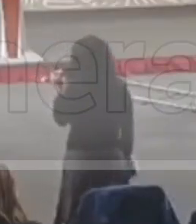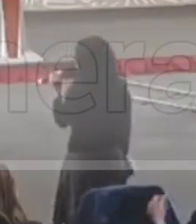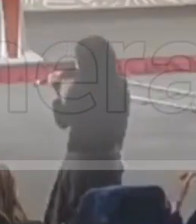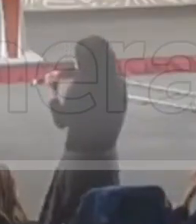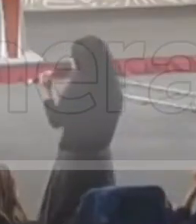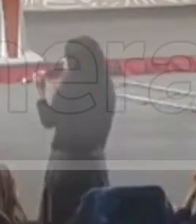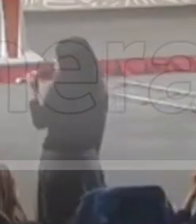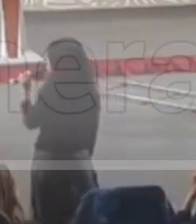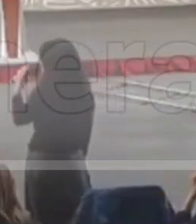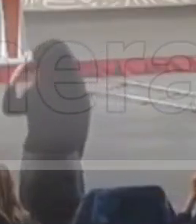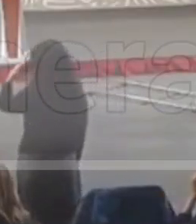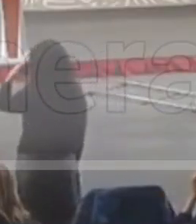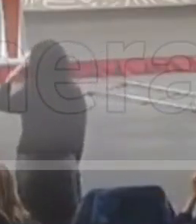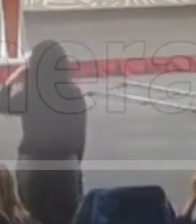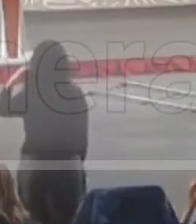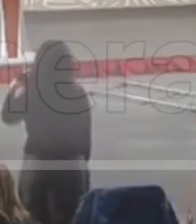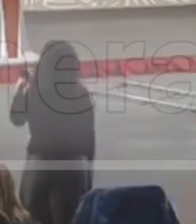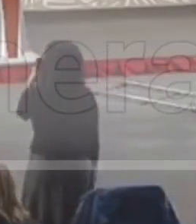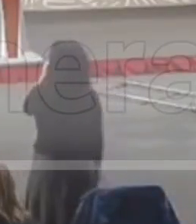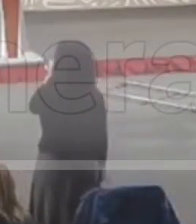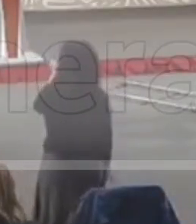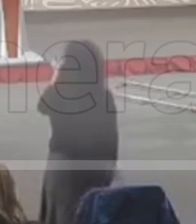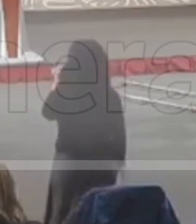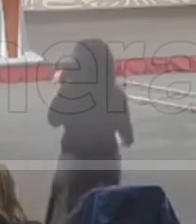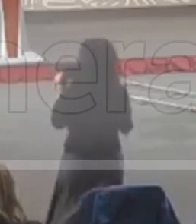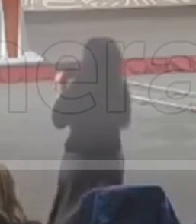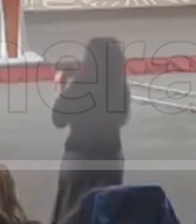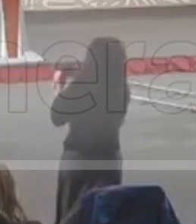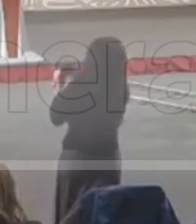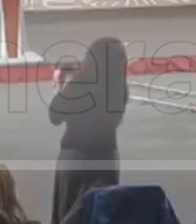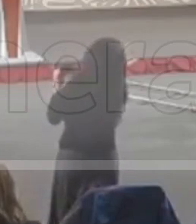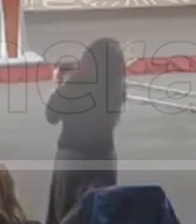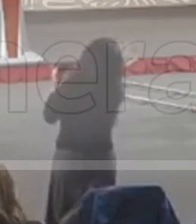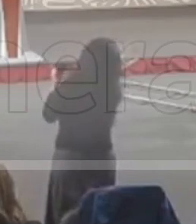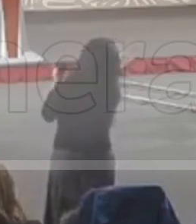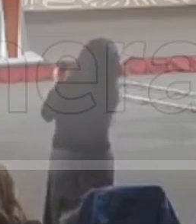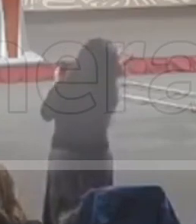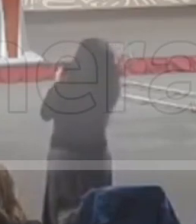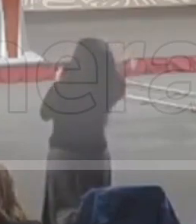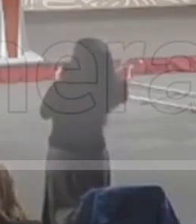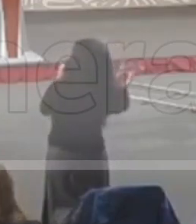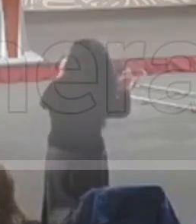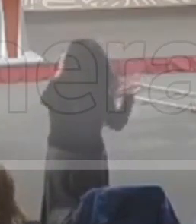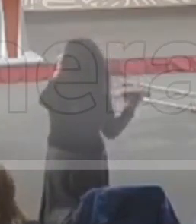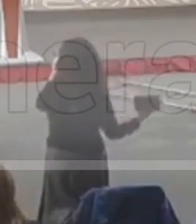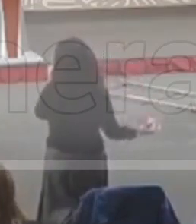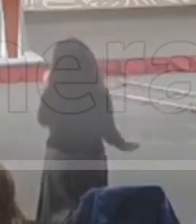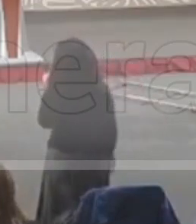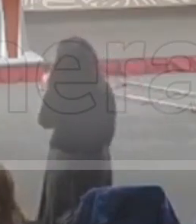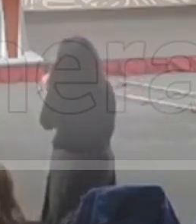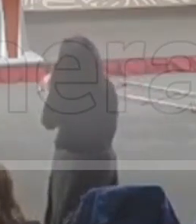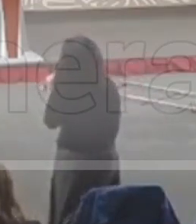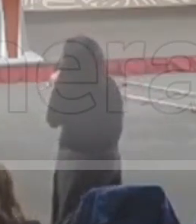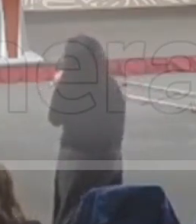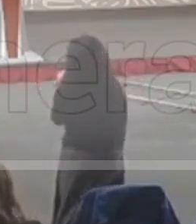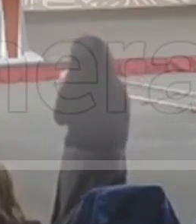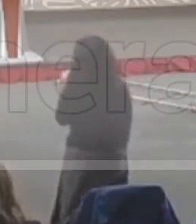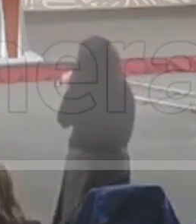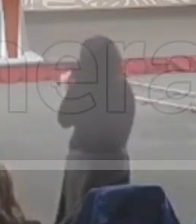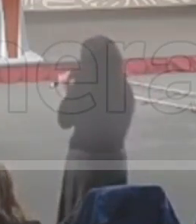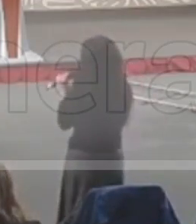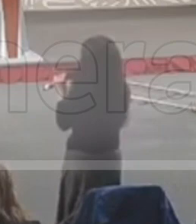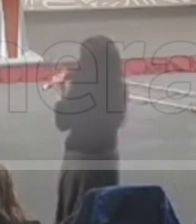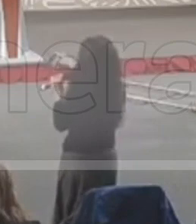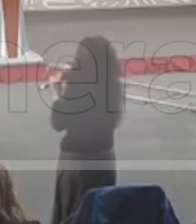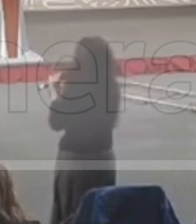qué tal si en el gobierno de Felipe Calderón escondieron cifras de verdaderos decesos con el tema de la guerra